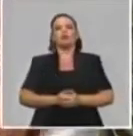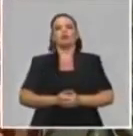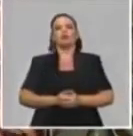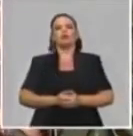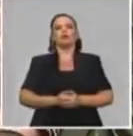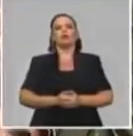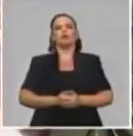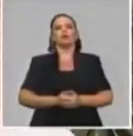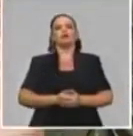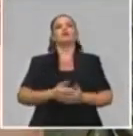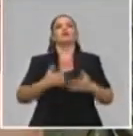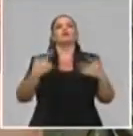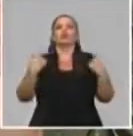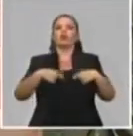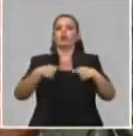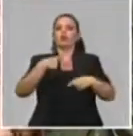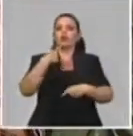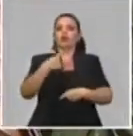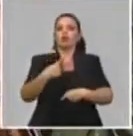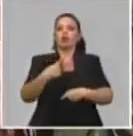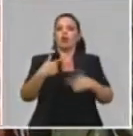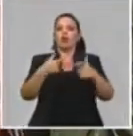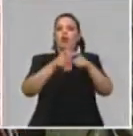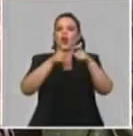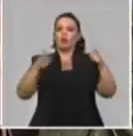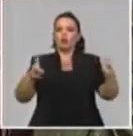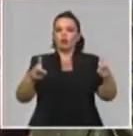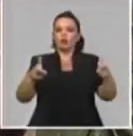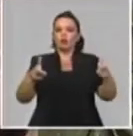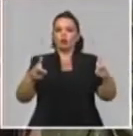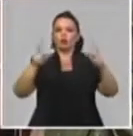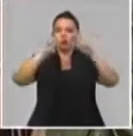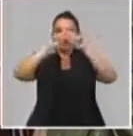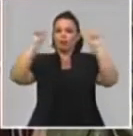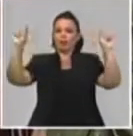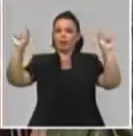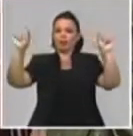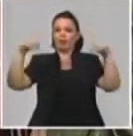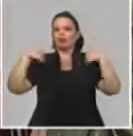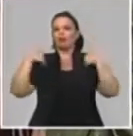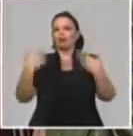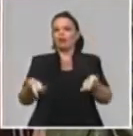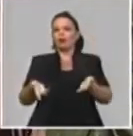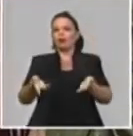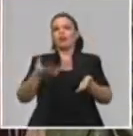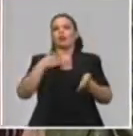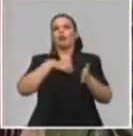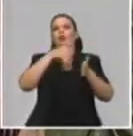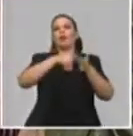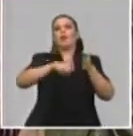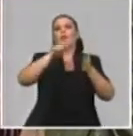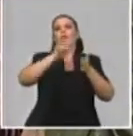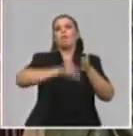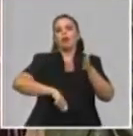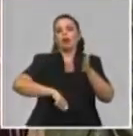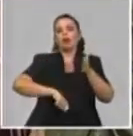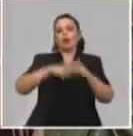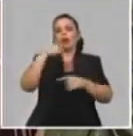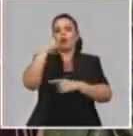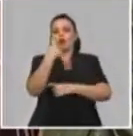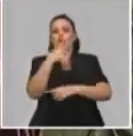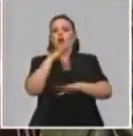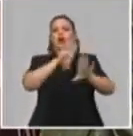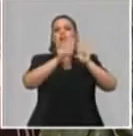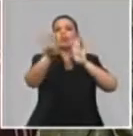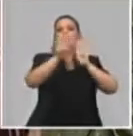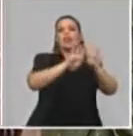Tenemos que decir que el crecimiento a nivel del país es de una tienda por territorio y el crecimiento va ser